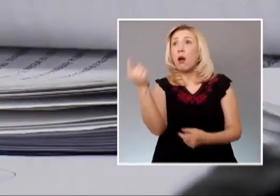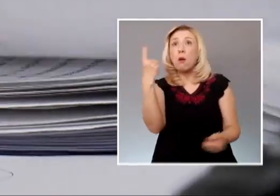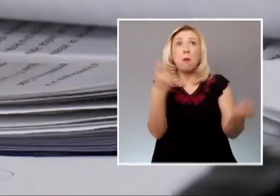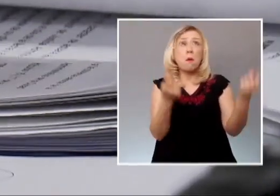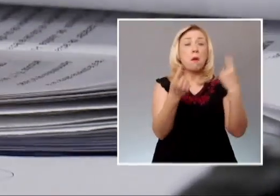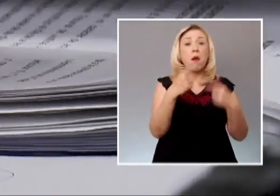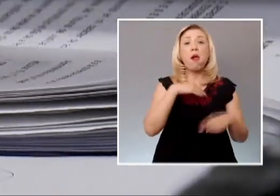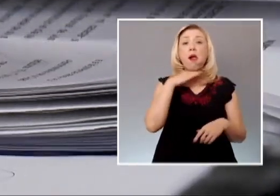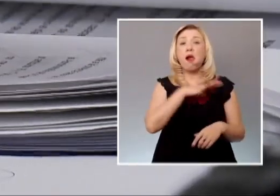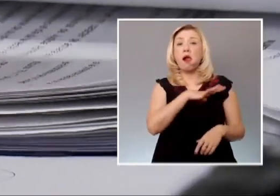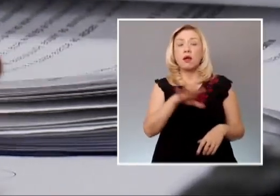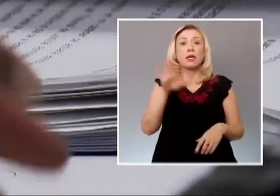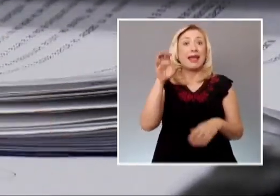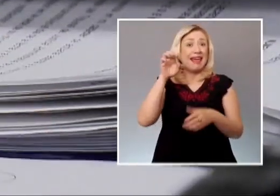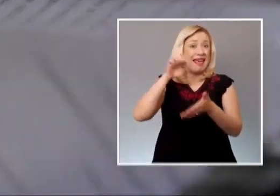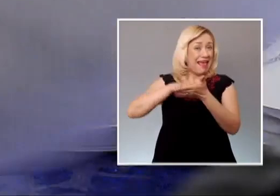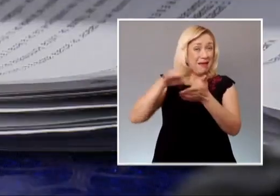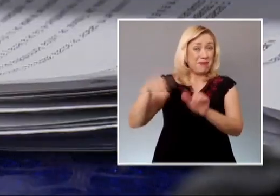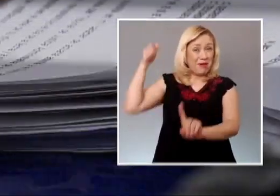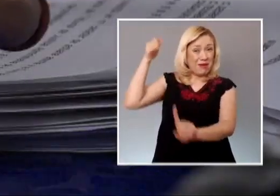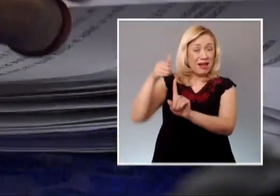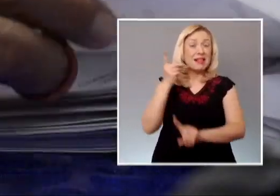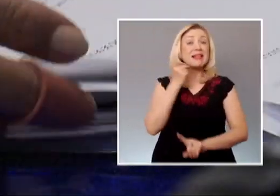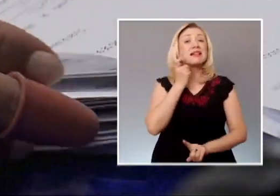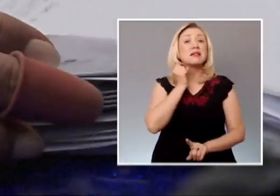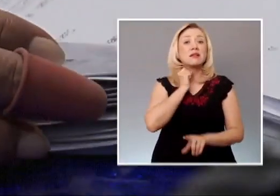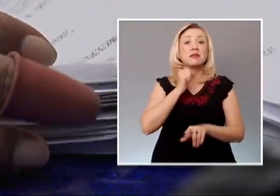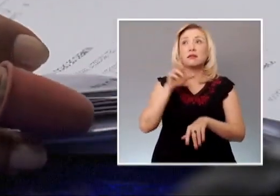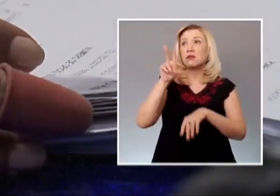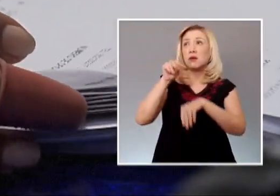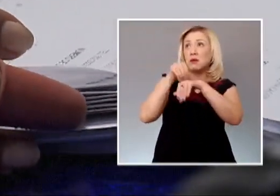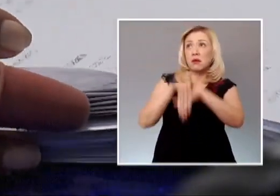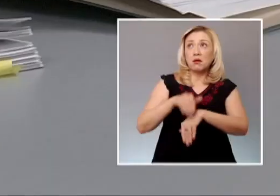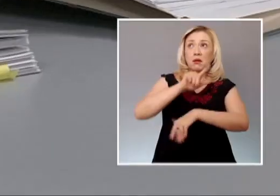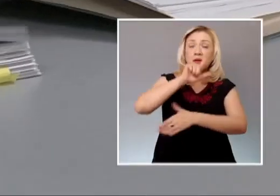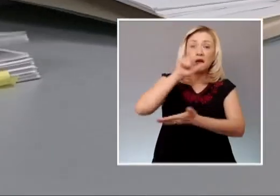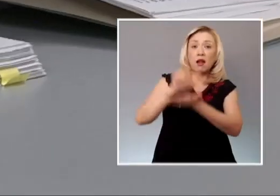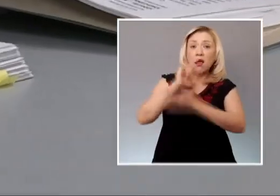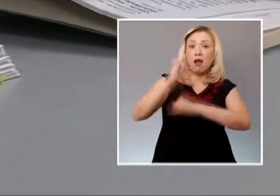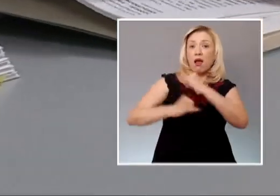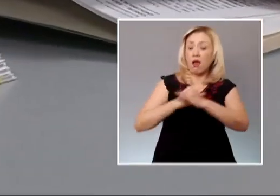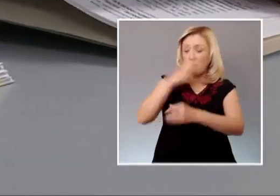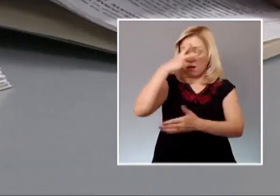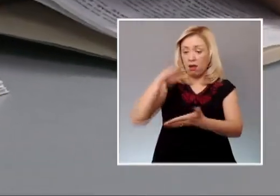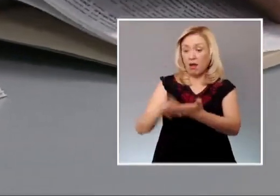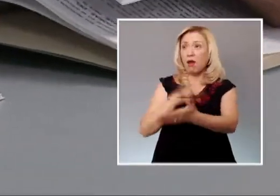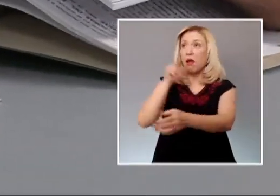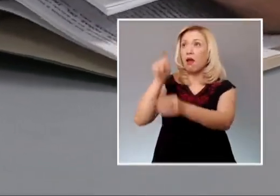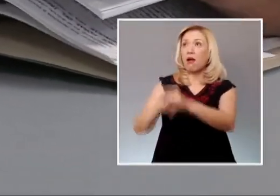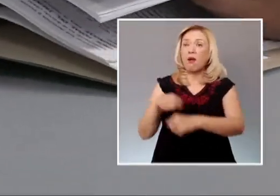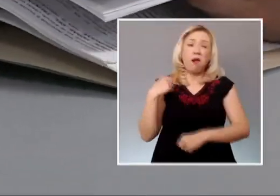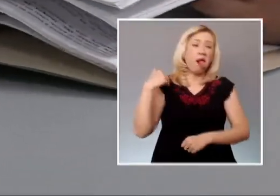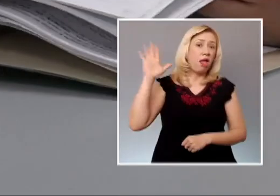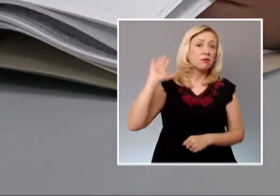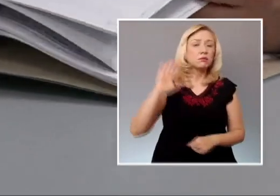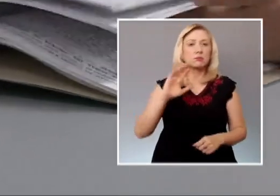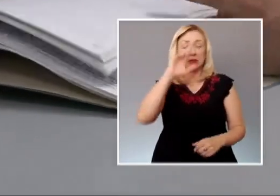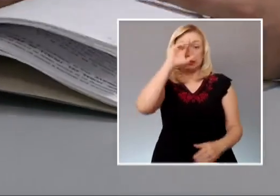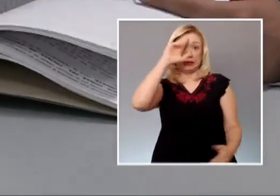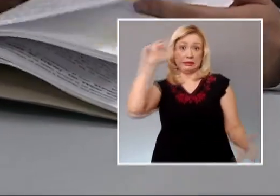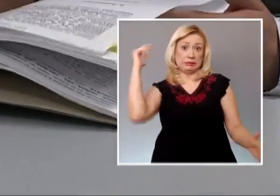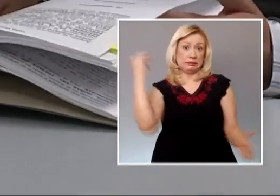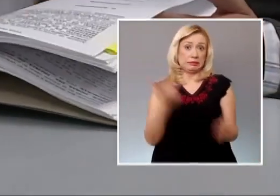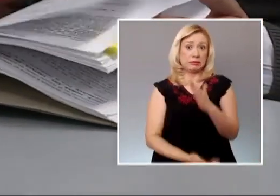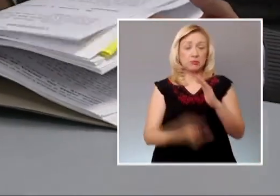conforme a estándares internacionales en materia de derechos humanos configura también una violación a estos. Y ello puede ser